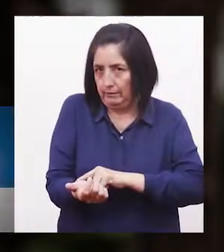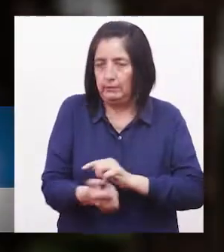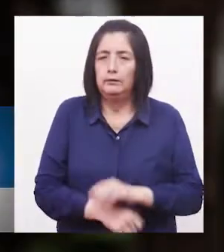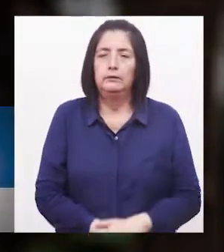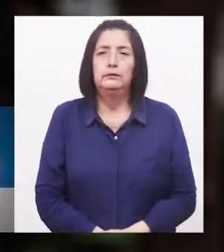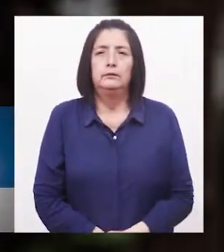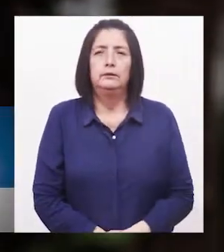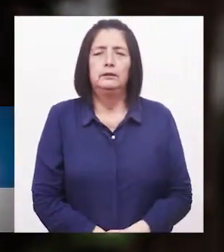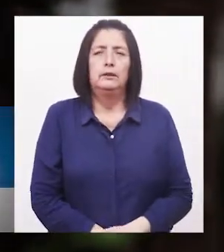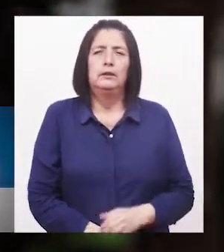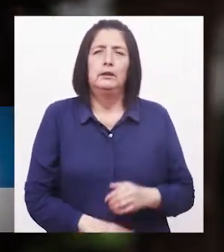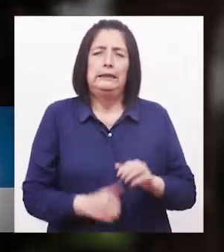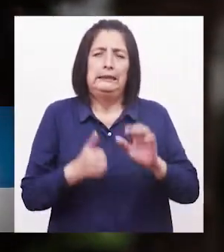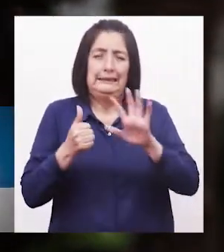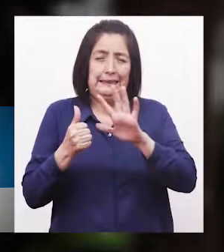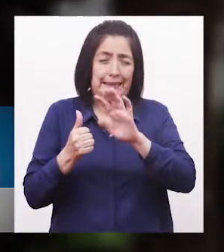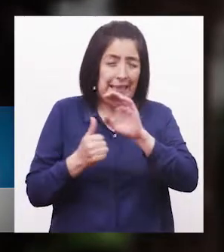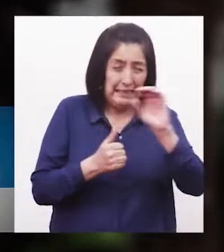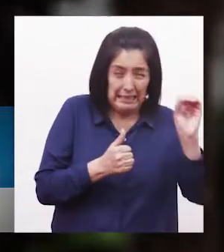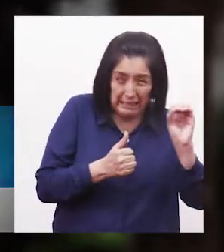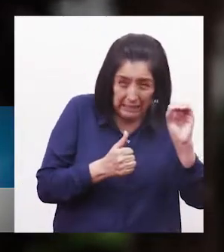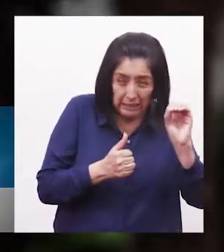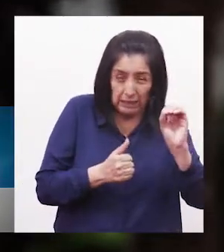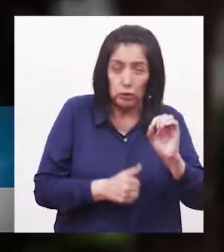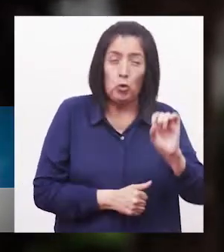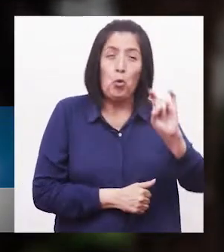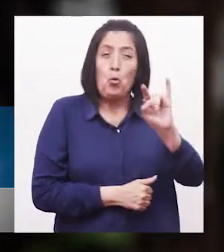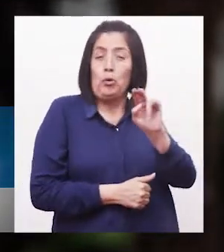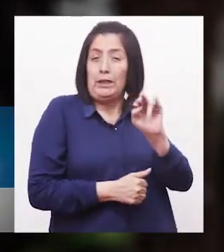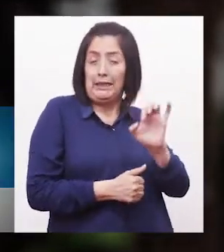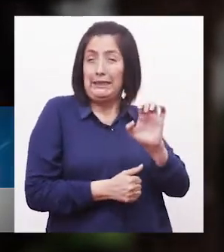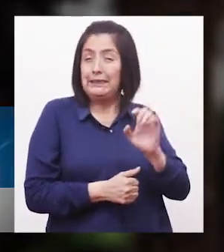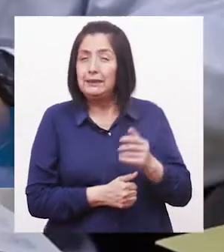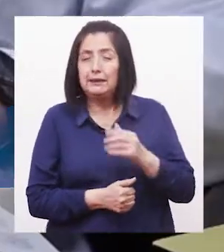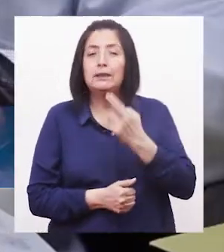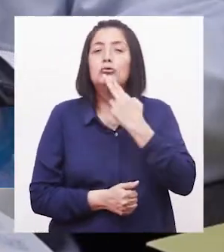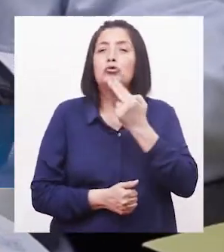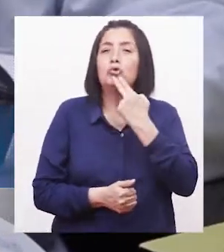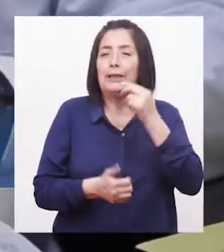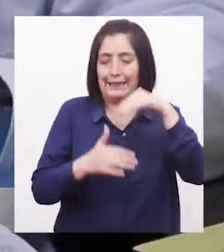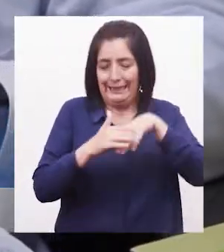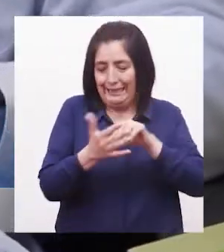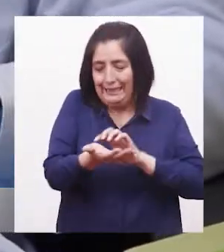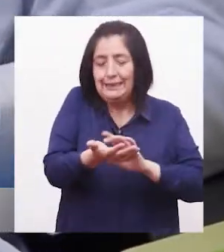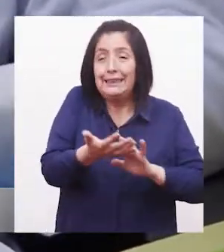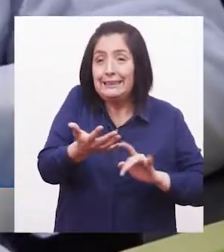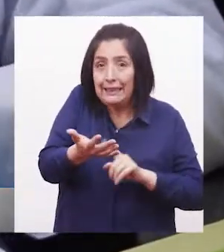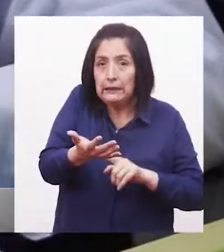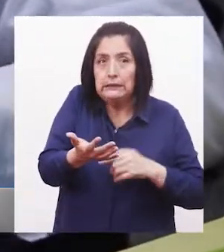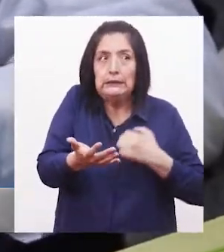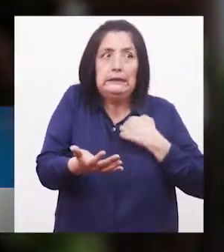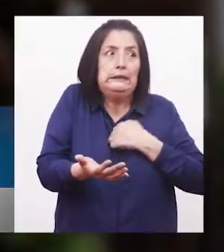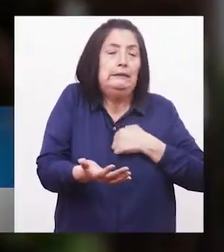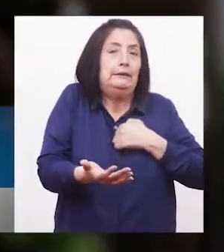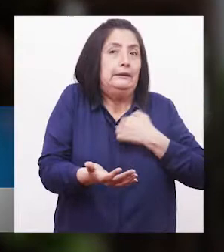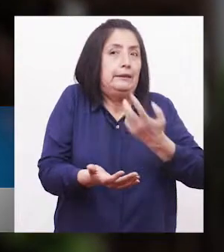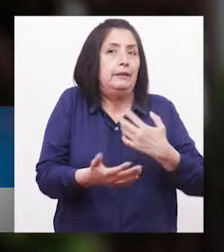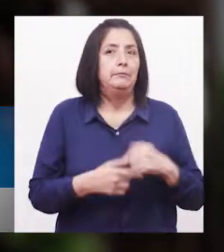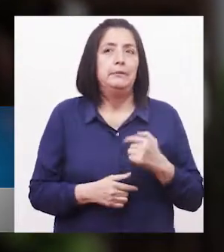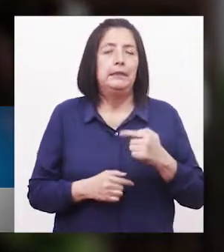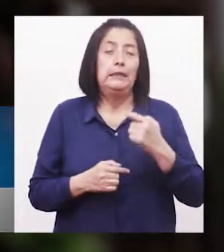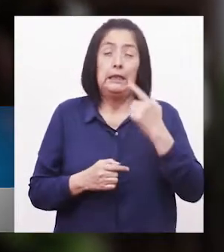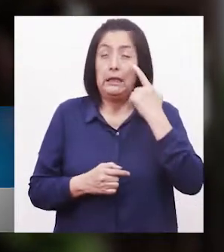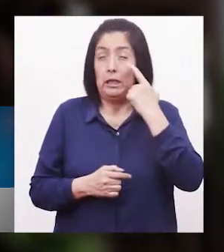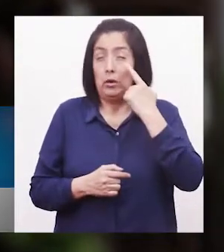Tenía 600 unidades de azúcar en la sangre en ese momento Desafortunadamente a mí me ha venido un sangrado